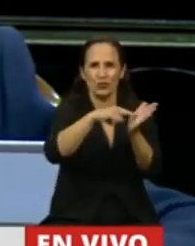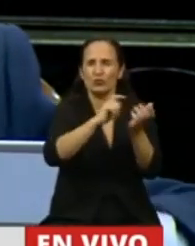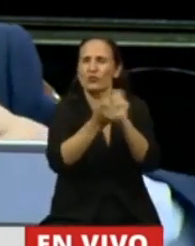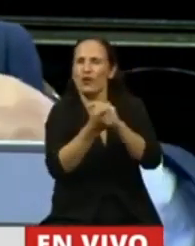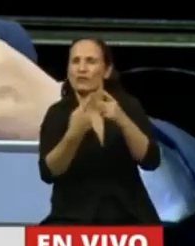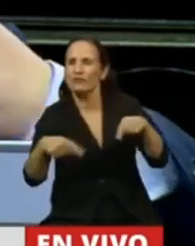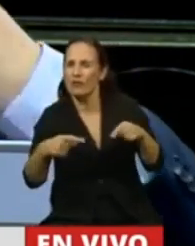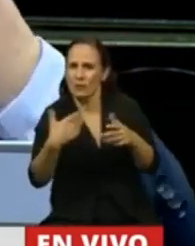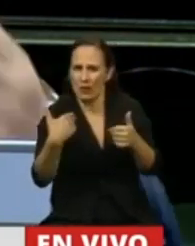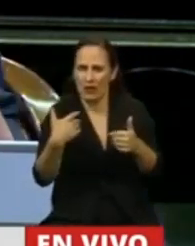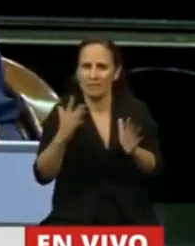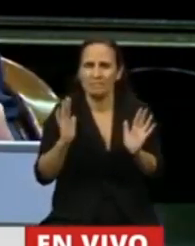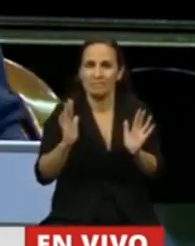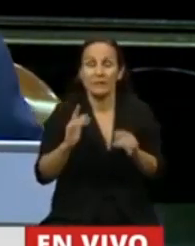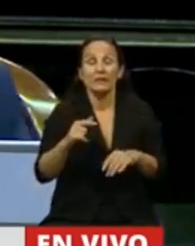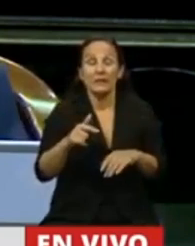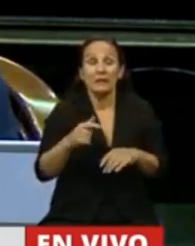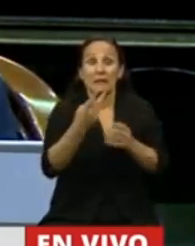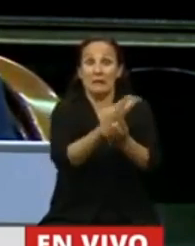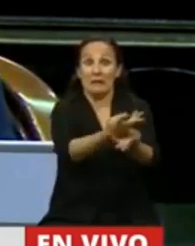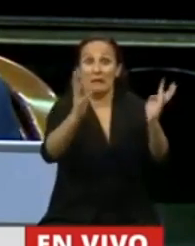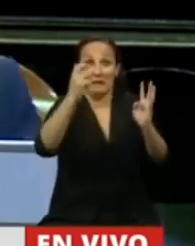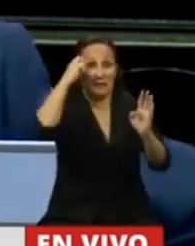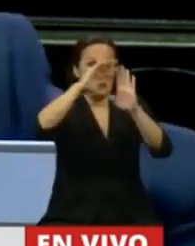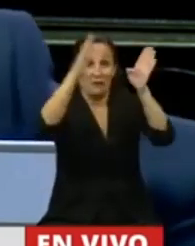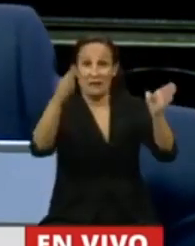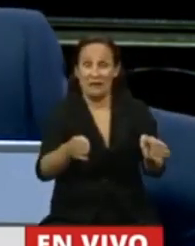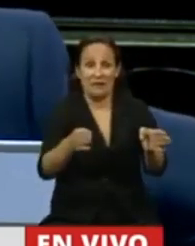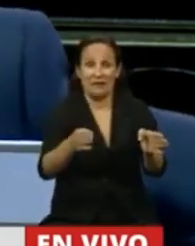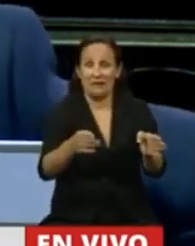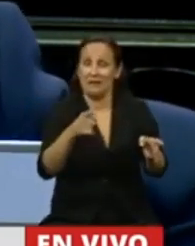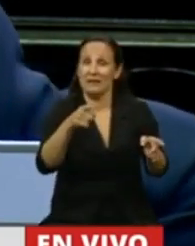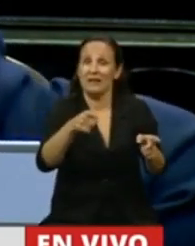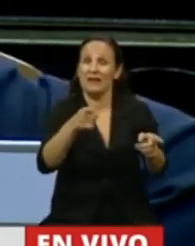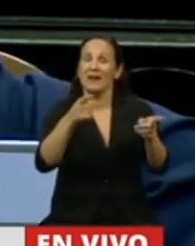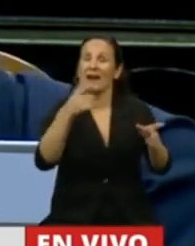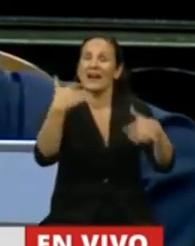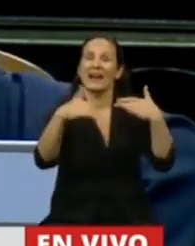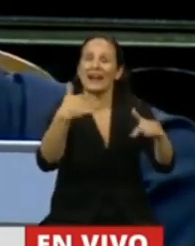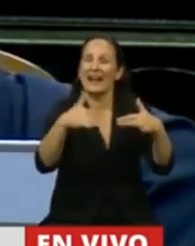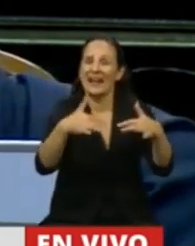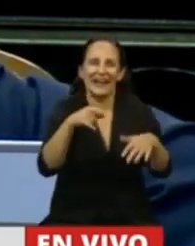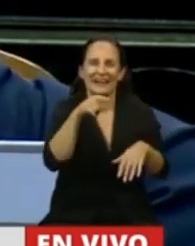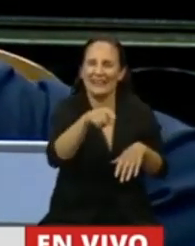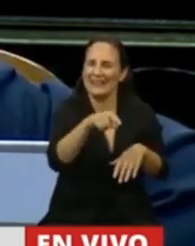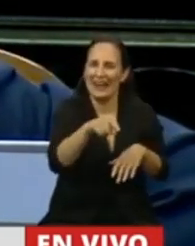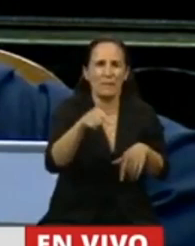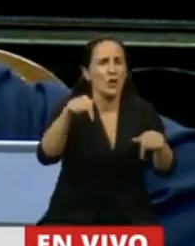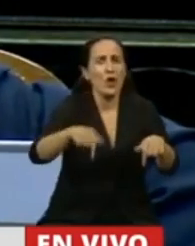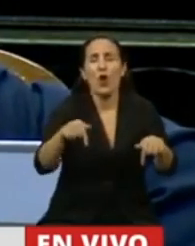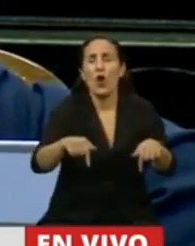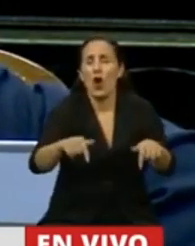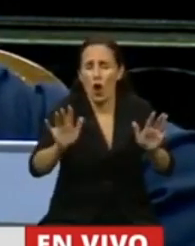a la plenitud del Parlamento lo más rápido posible por encima de la diferencia. Hoy estamos